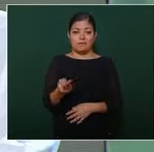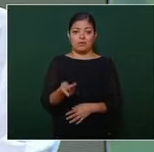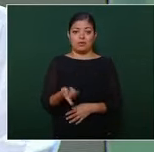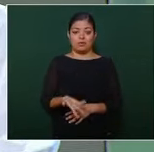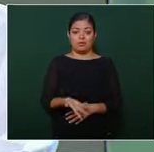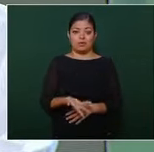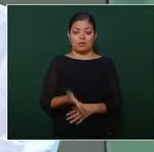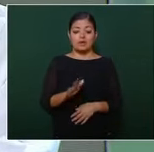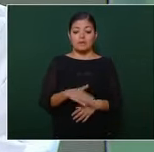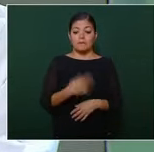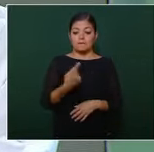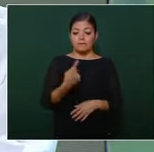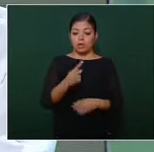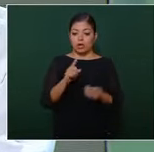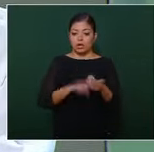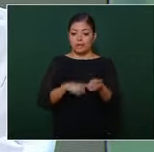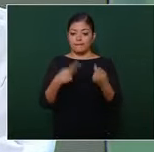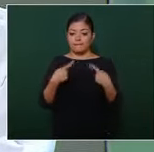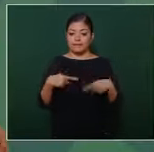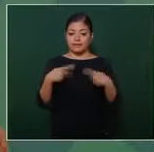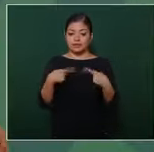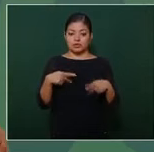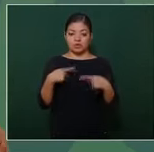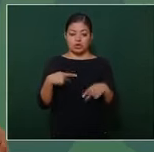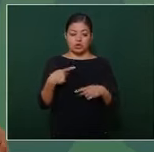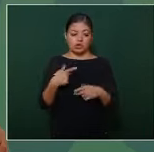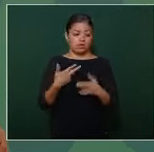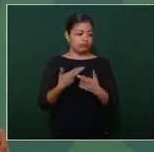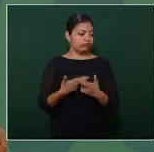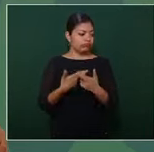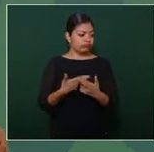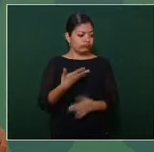porque el que tiene más recursos